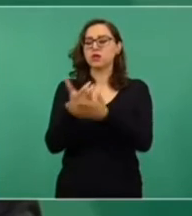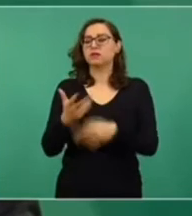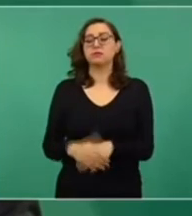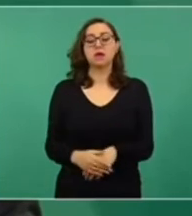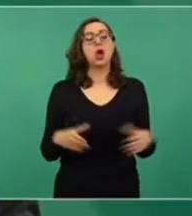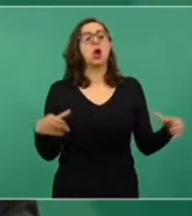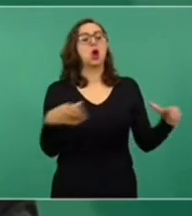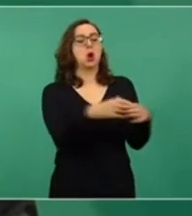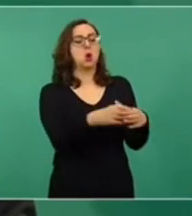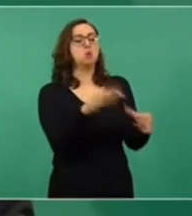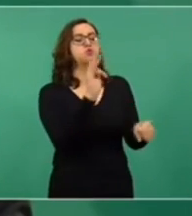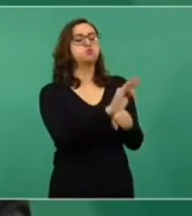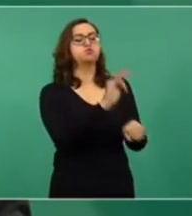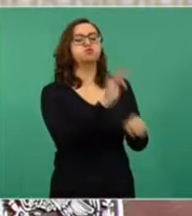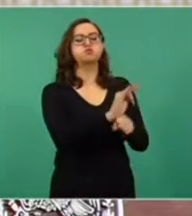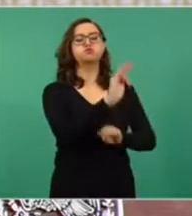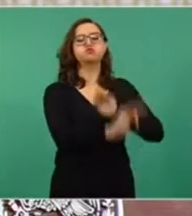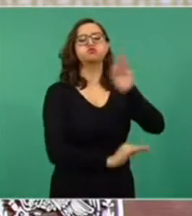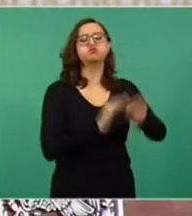al pueblo raso.